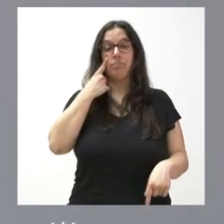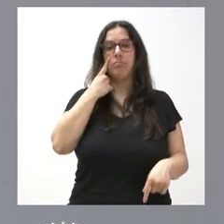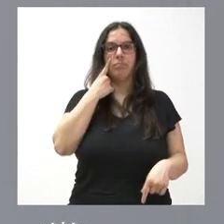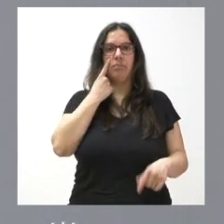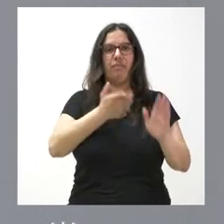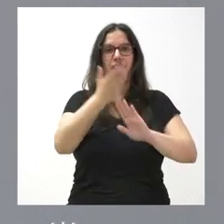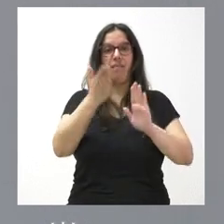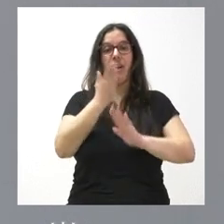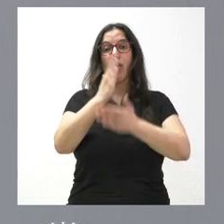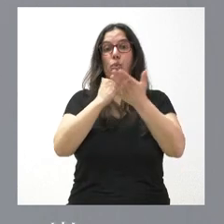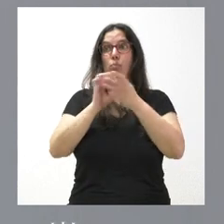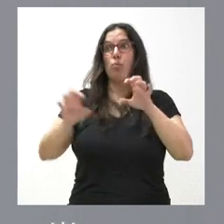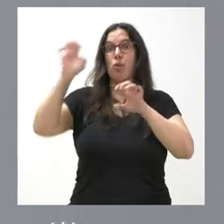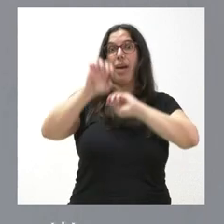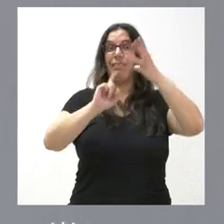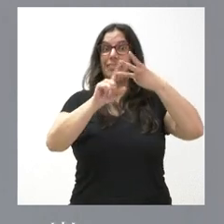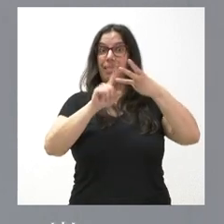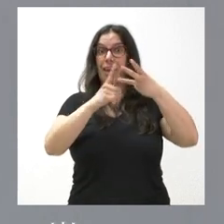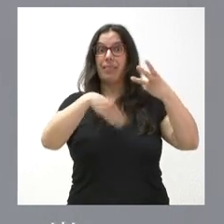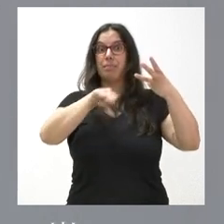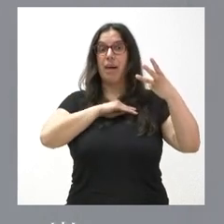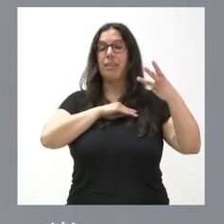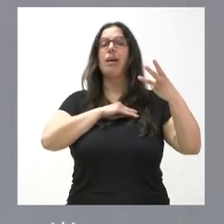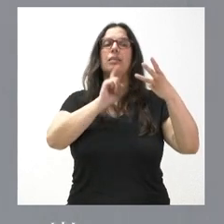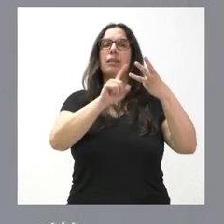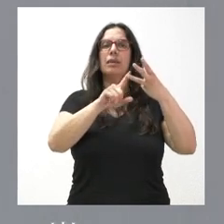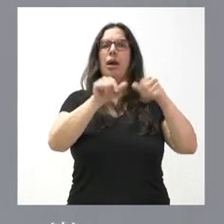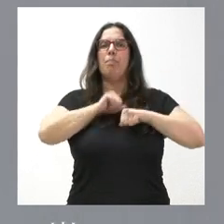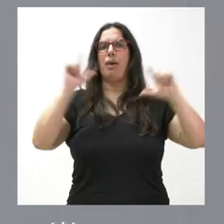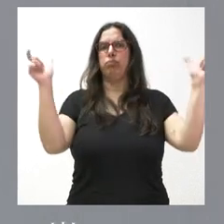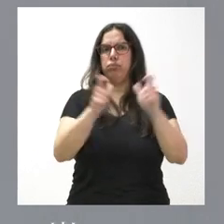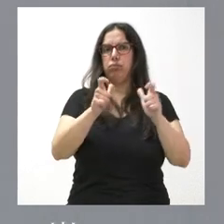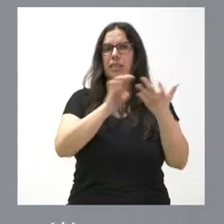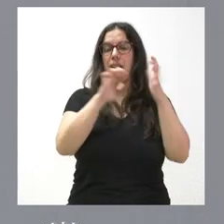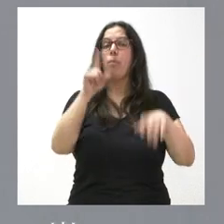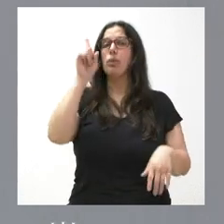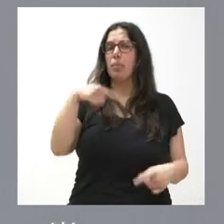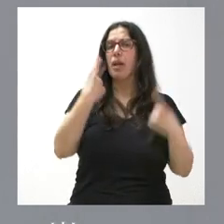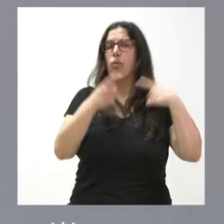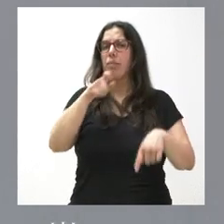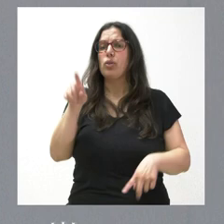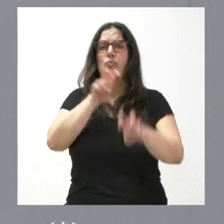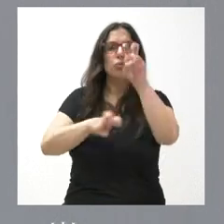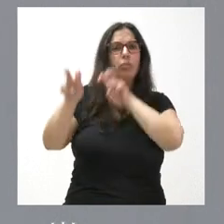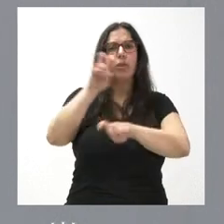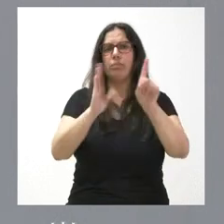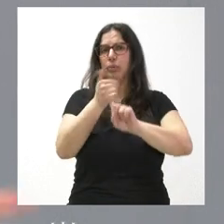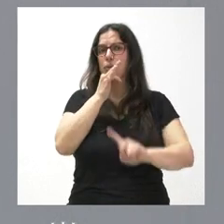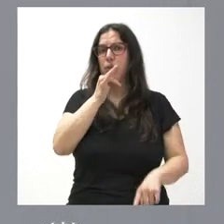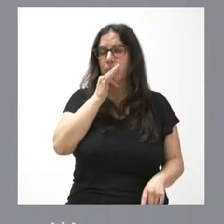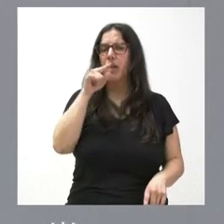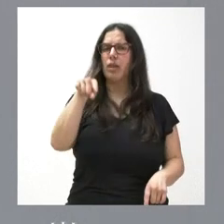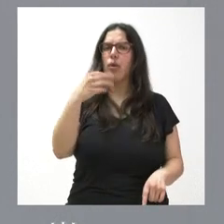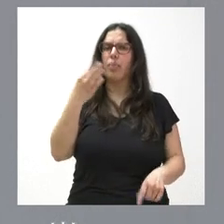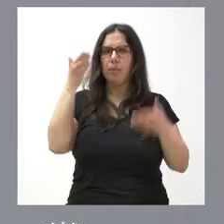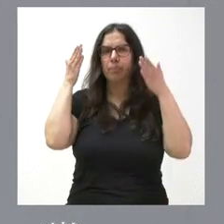tercera comunidad autónoma de España donde más bajó el paro. Pero también decimos que hay todavía personas que quieren buscar un empleo y no lo encuentran y que tienen que ser